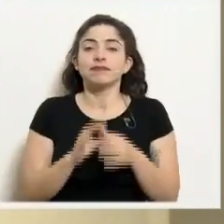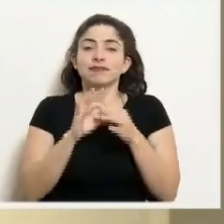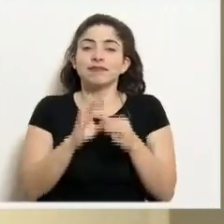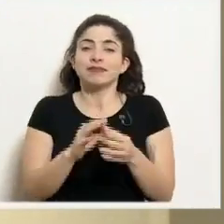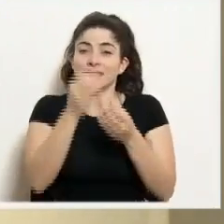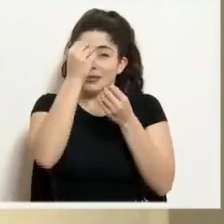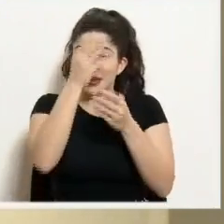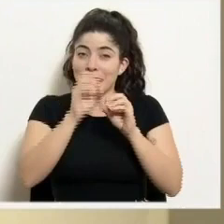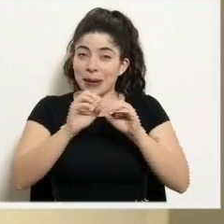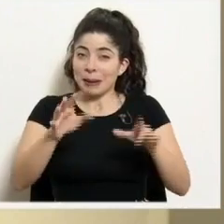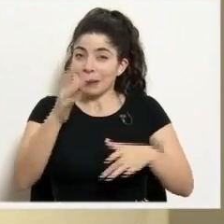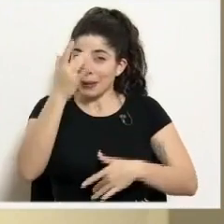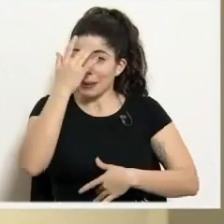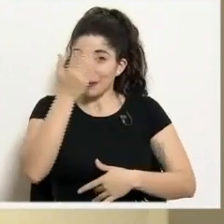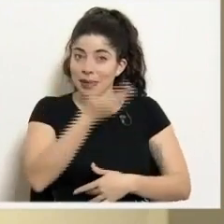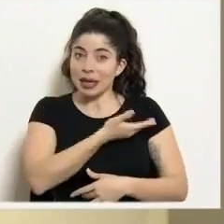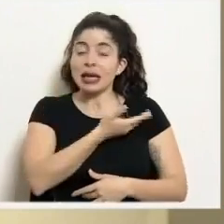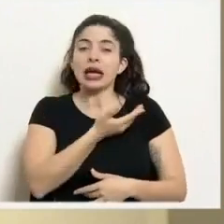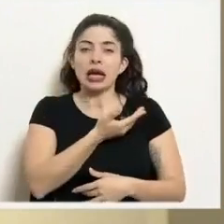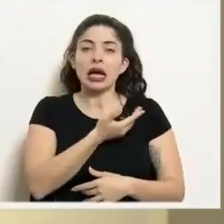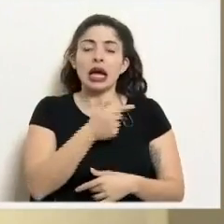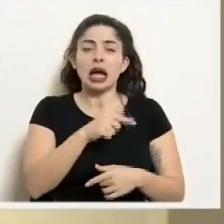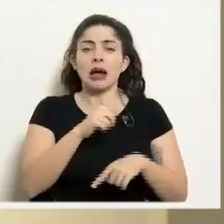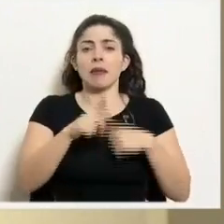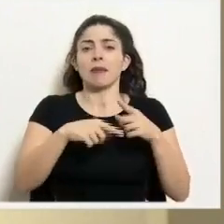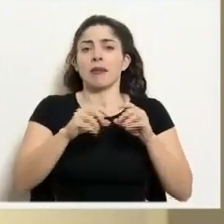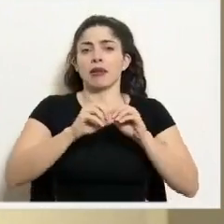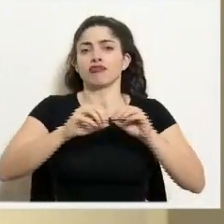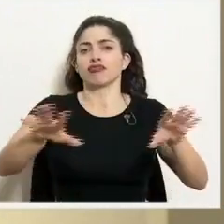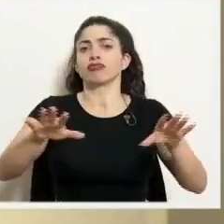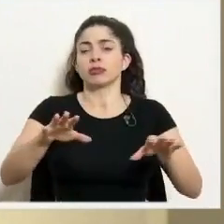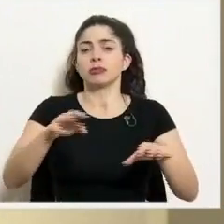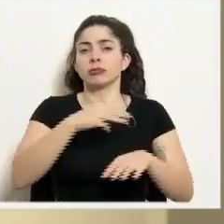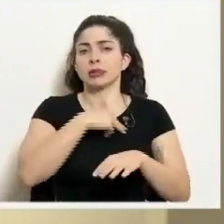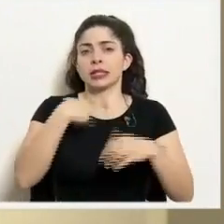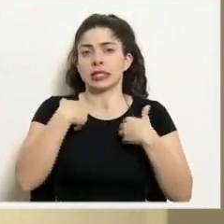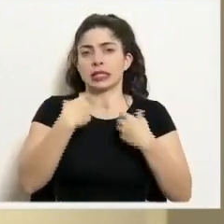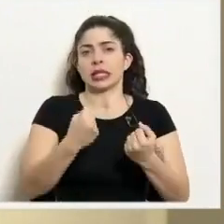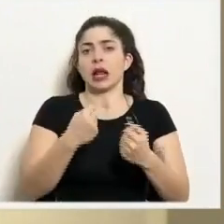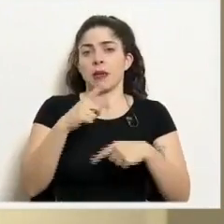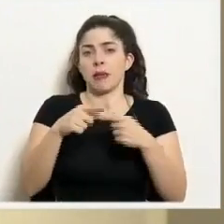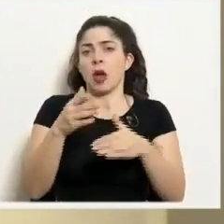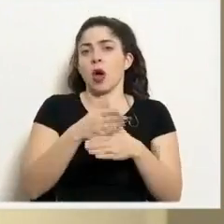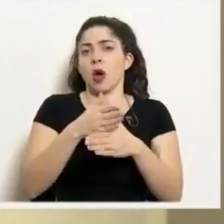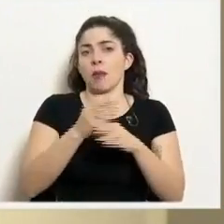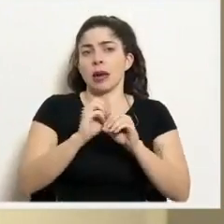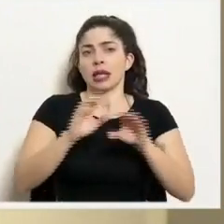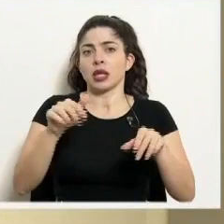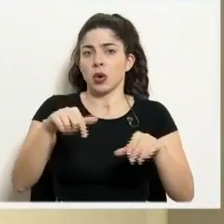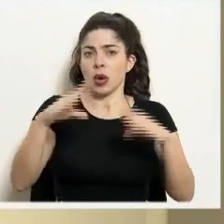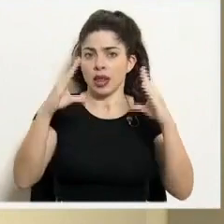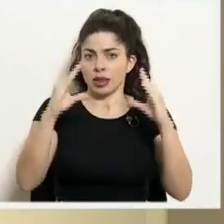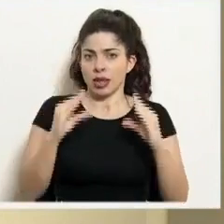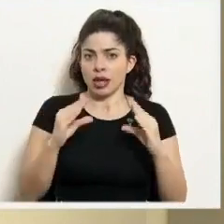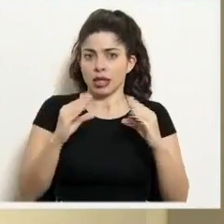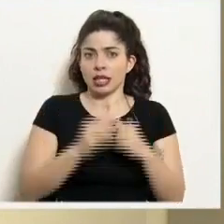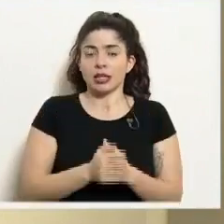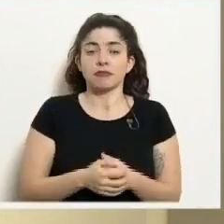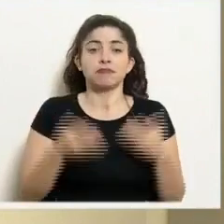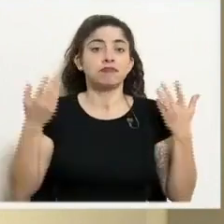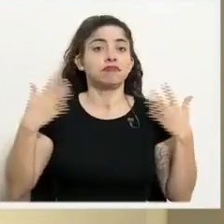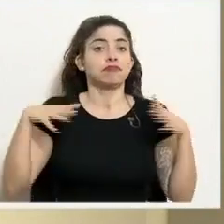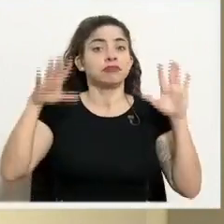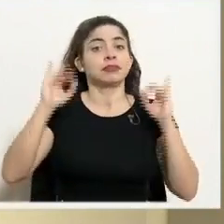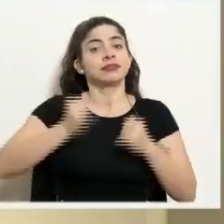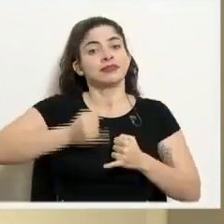reporte epidemiológico, les informamos que será compartido por el Ministerio de Salud en horas de la tarde. Damos